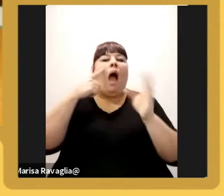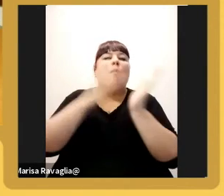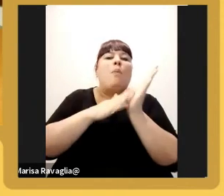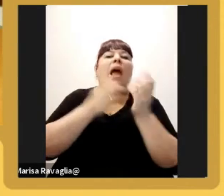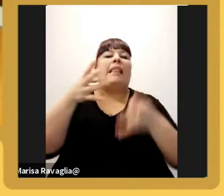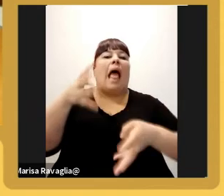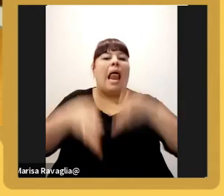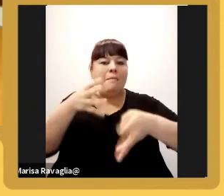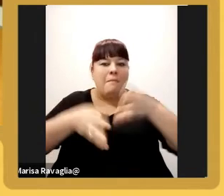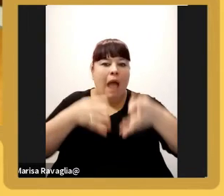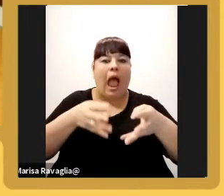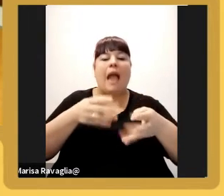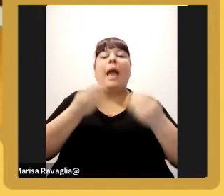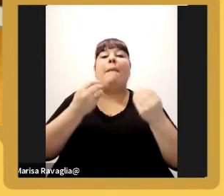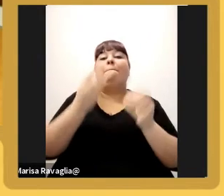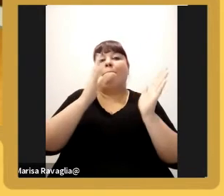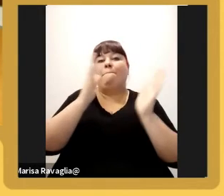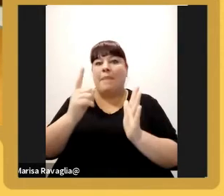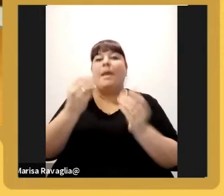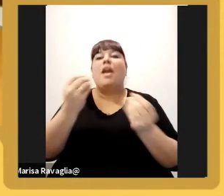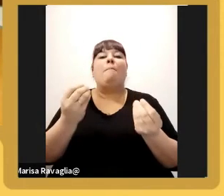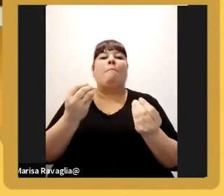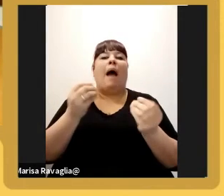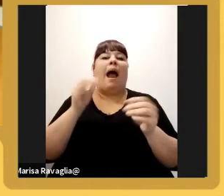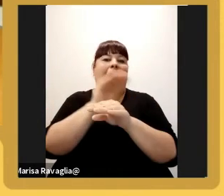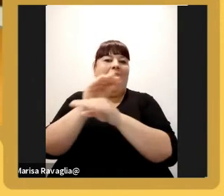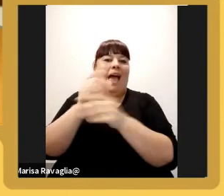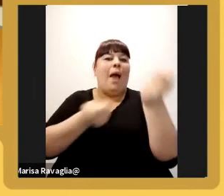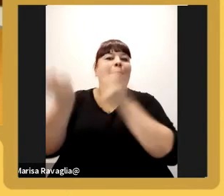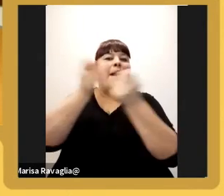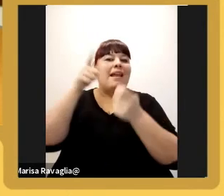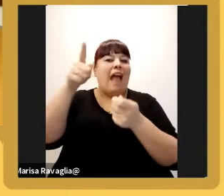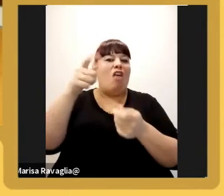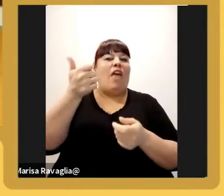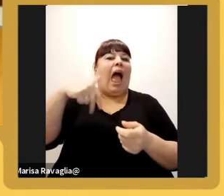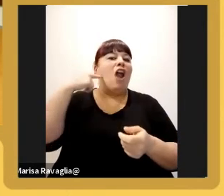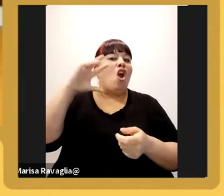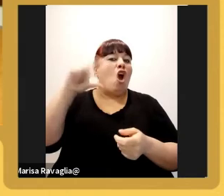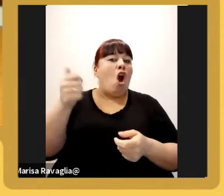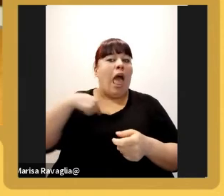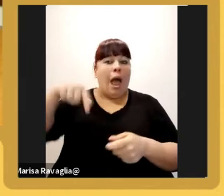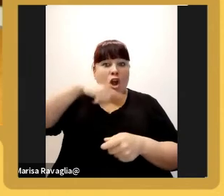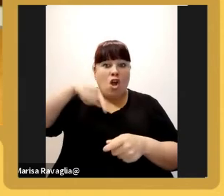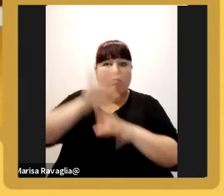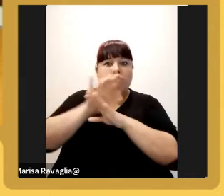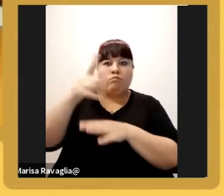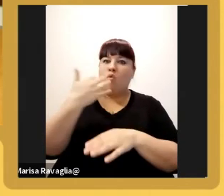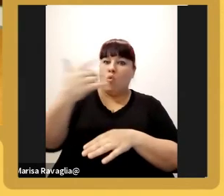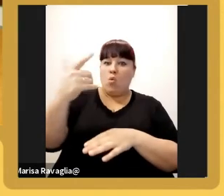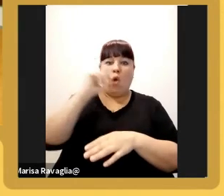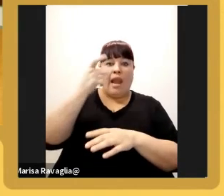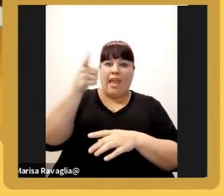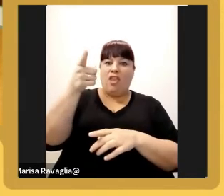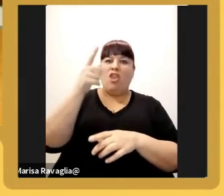para en primer término abastecer el mercado de Angola que para nosotros es un mercado atractivo es un país de